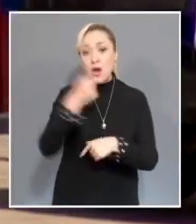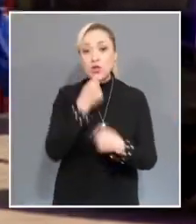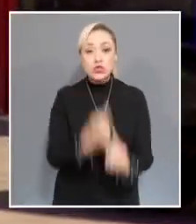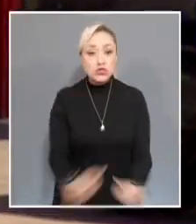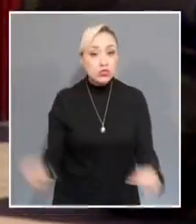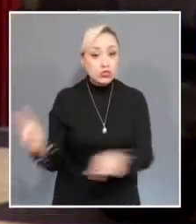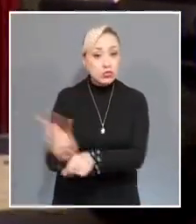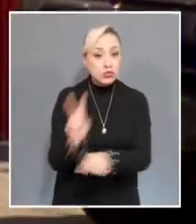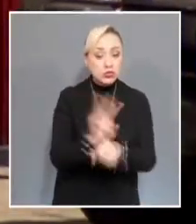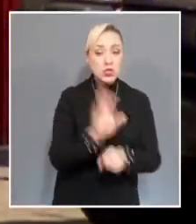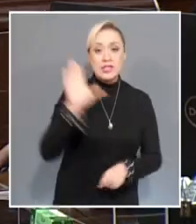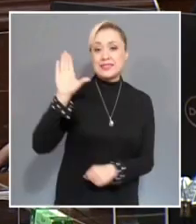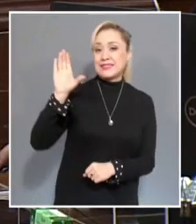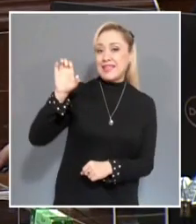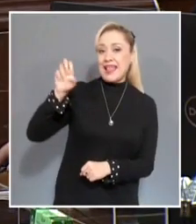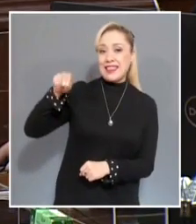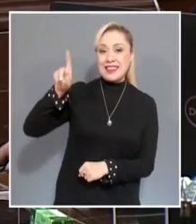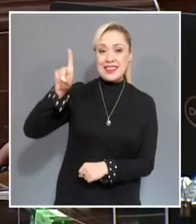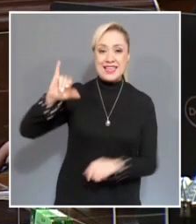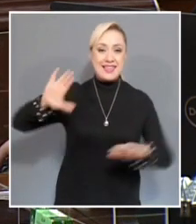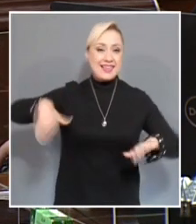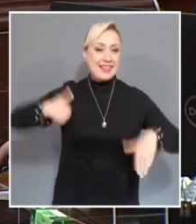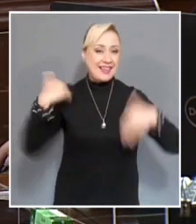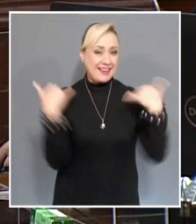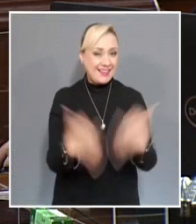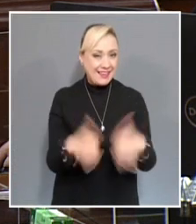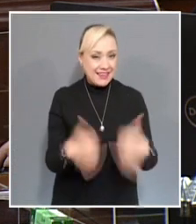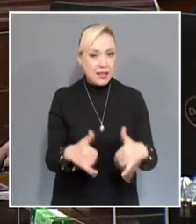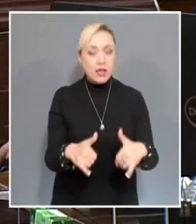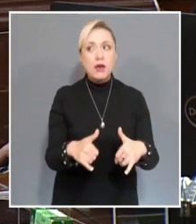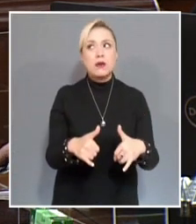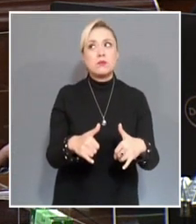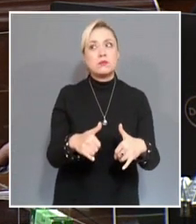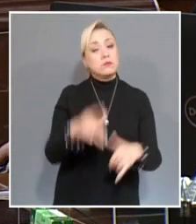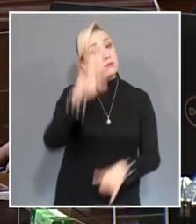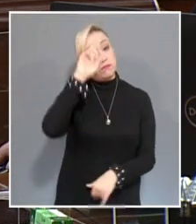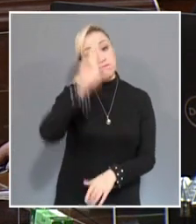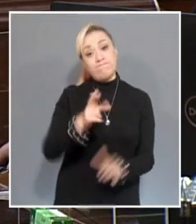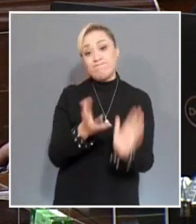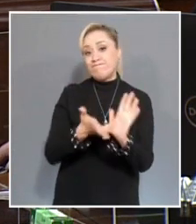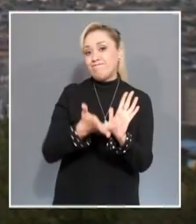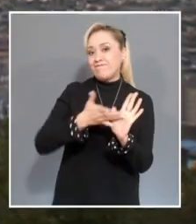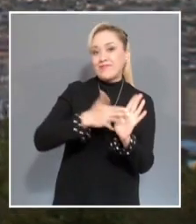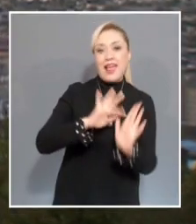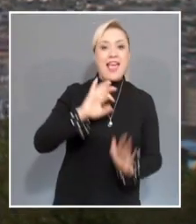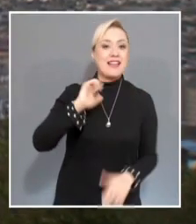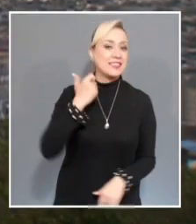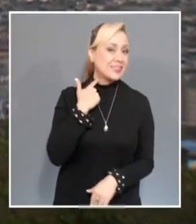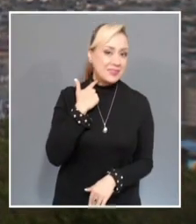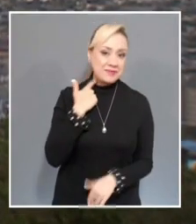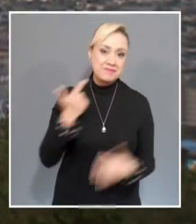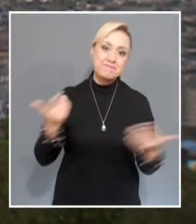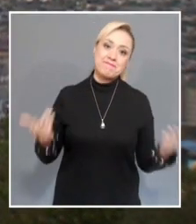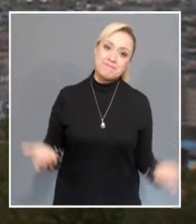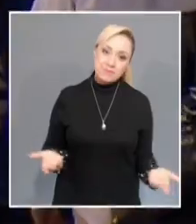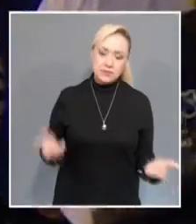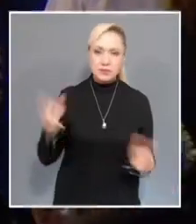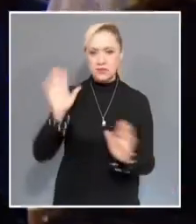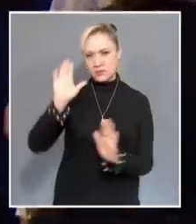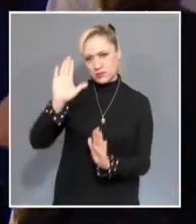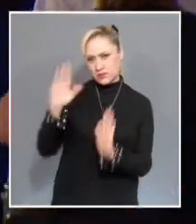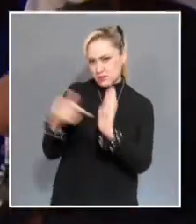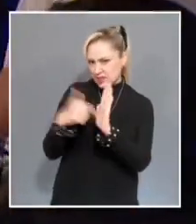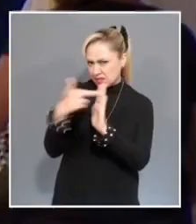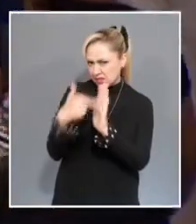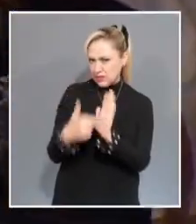antecedentes penales. El proyecto presentado a debate plantea que el requisito resulta contrario al principio